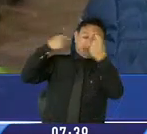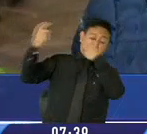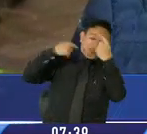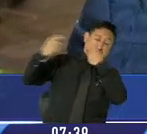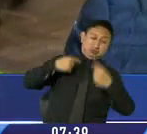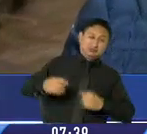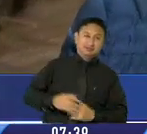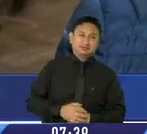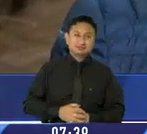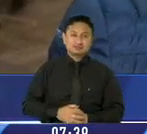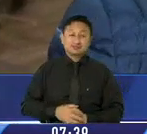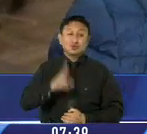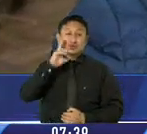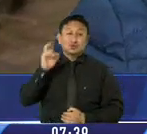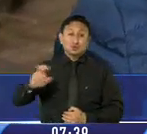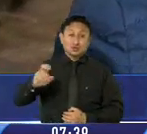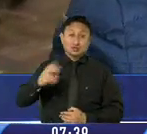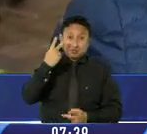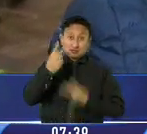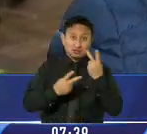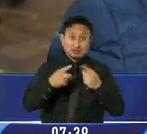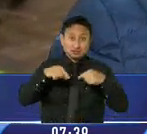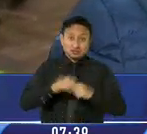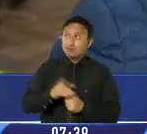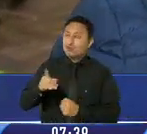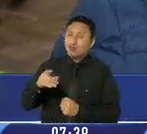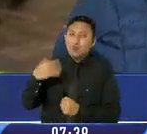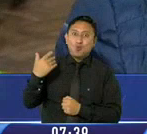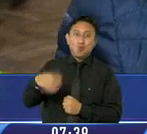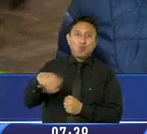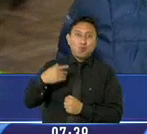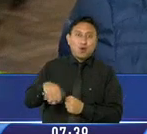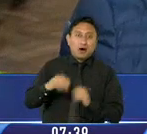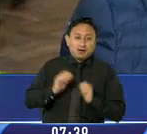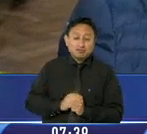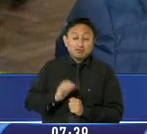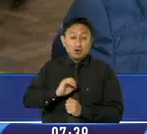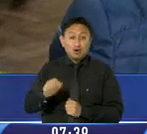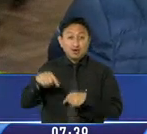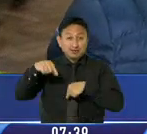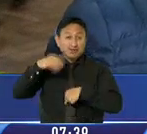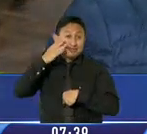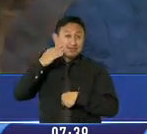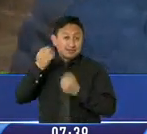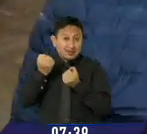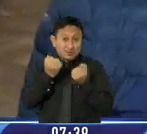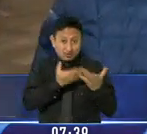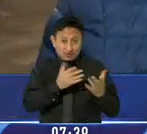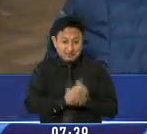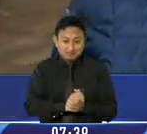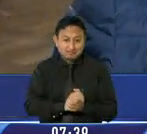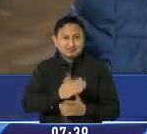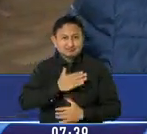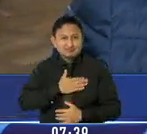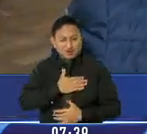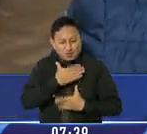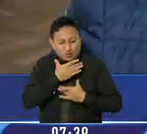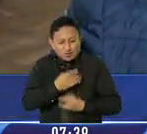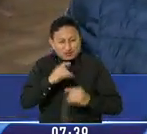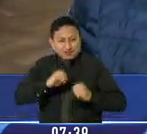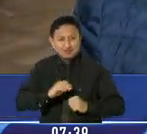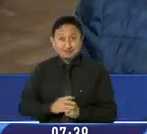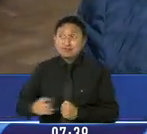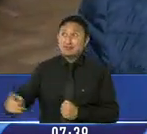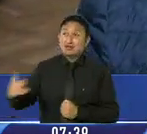Ver la carita de los turistas al visitarnos, la admiración o al contarles alguna historia. A mí me encanta la catedral,